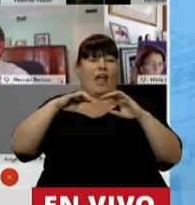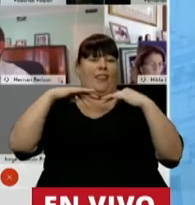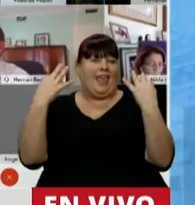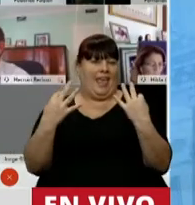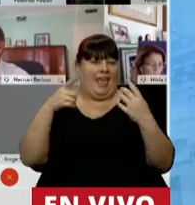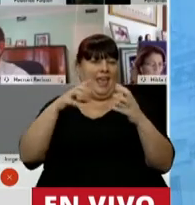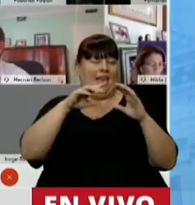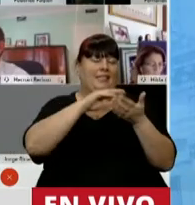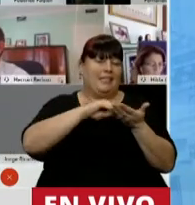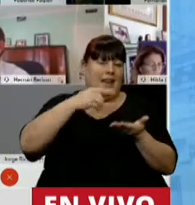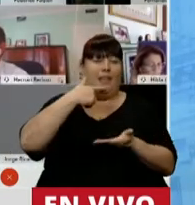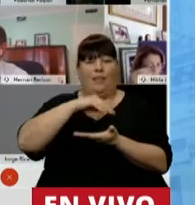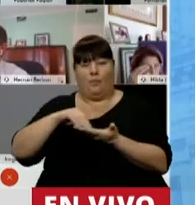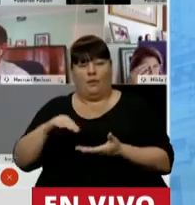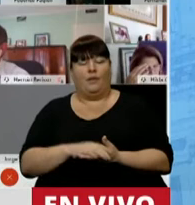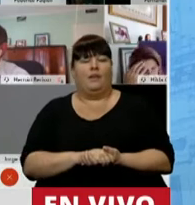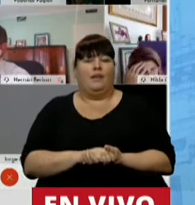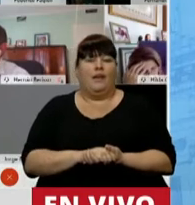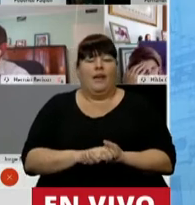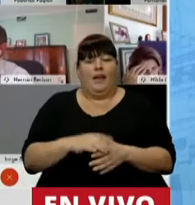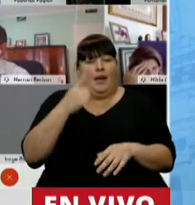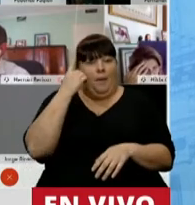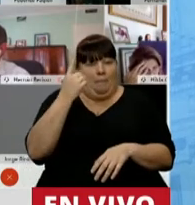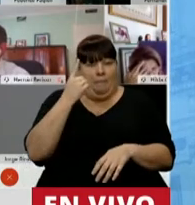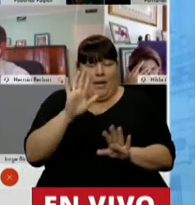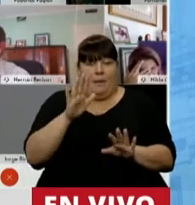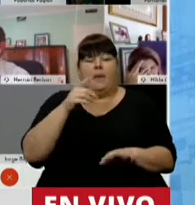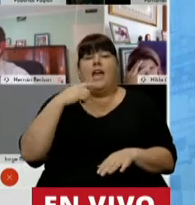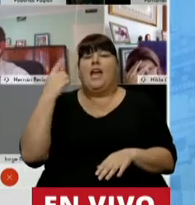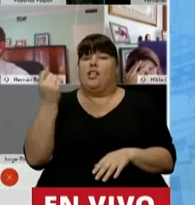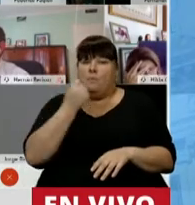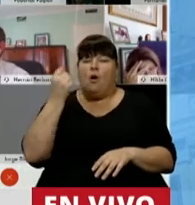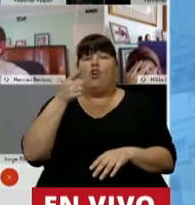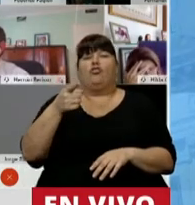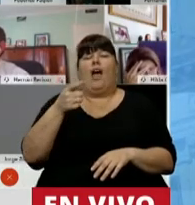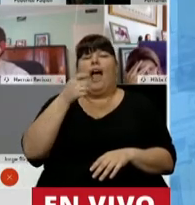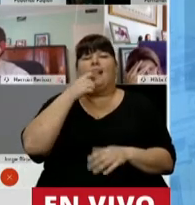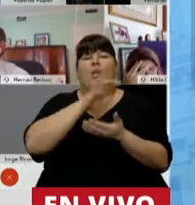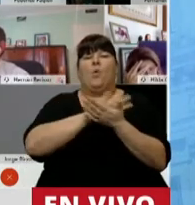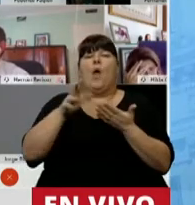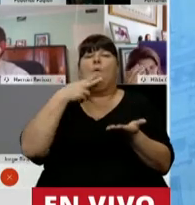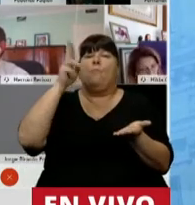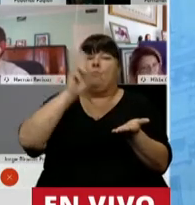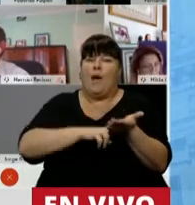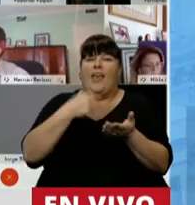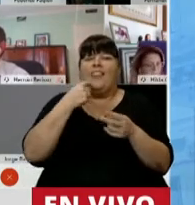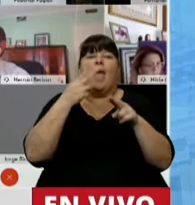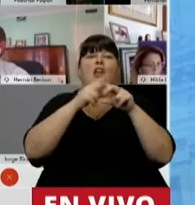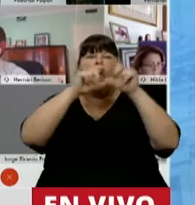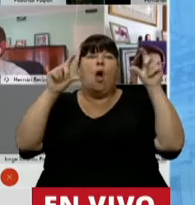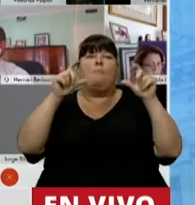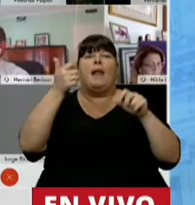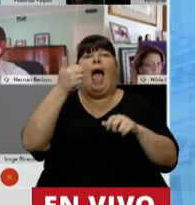miembros de cada Cámara. En primer lugar, Presidente, es irrelevante que el pretendido nuevo tributo reciba el nombre de